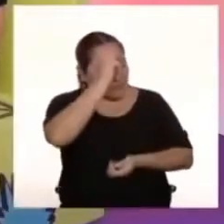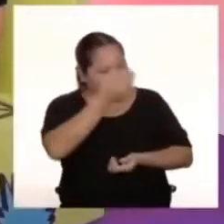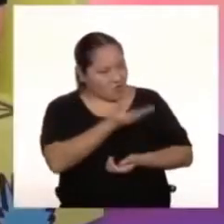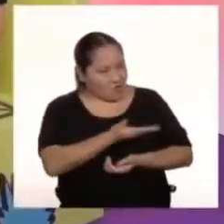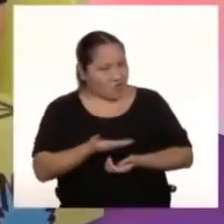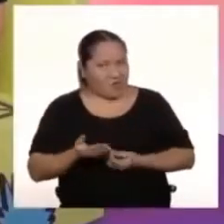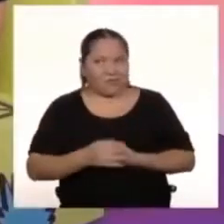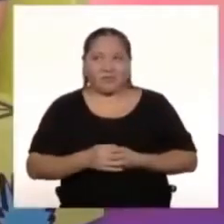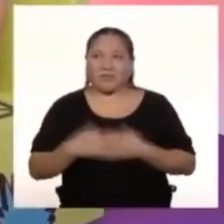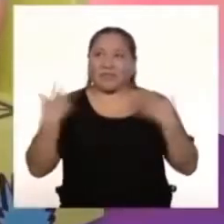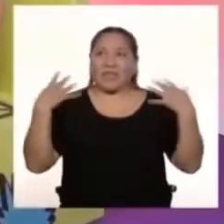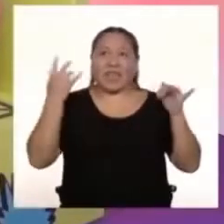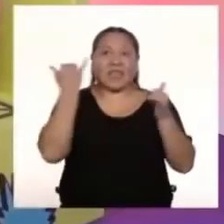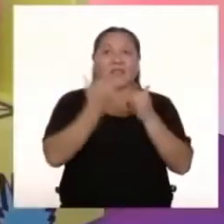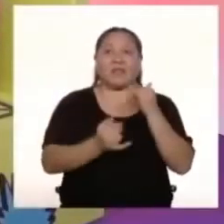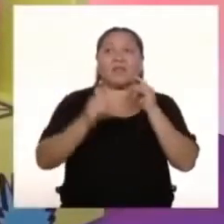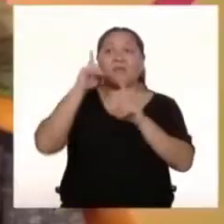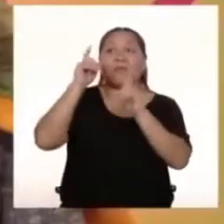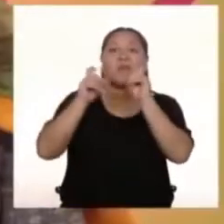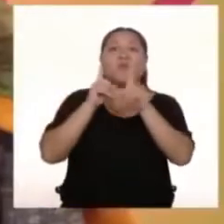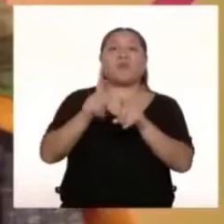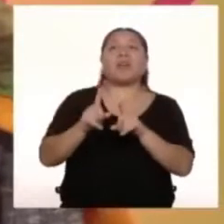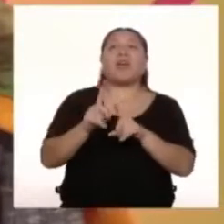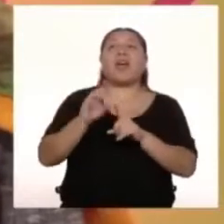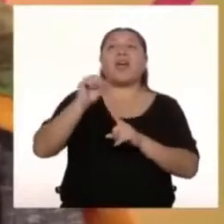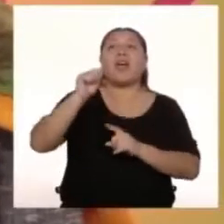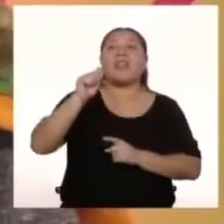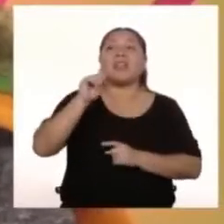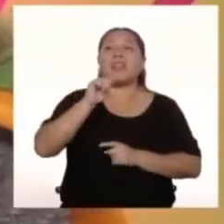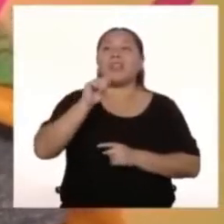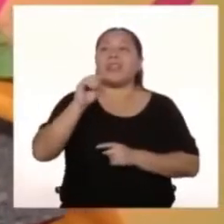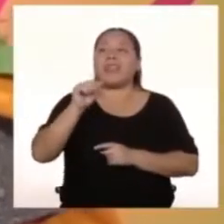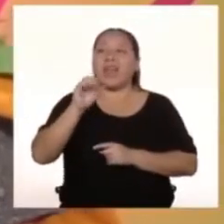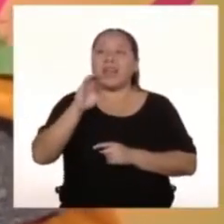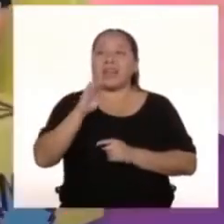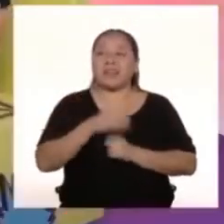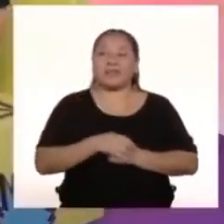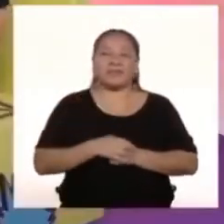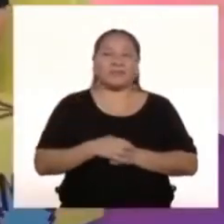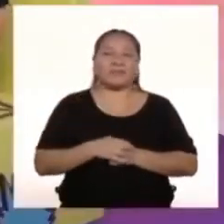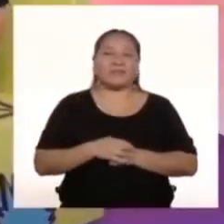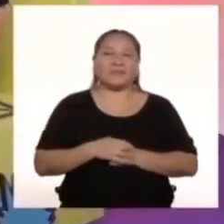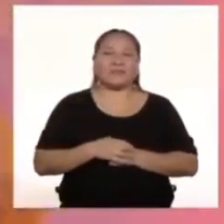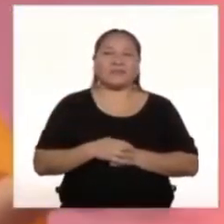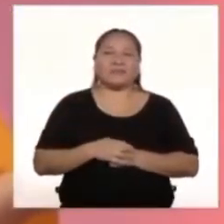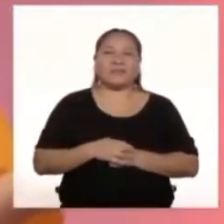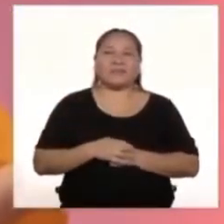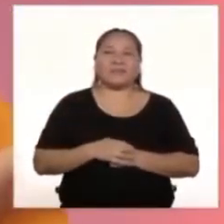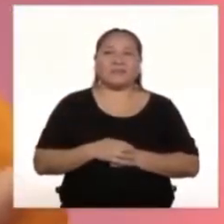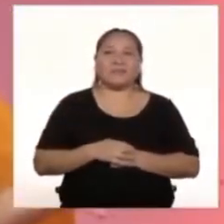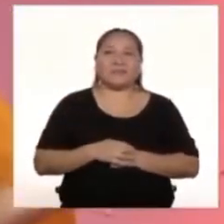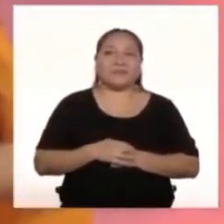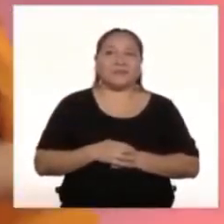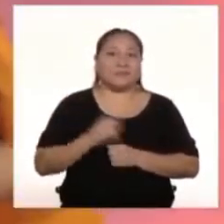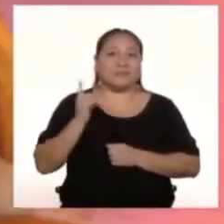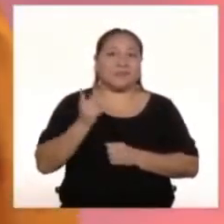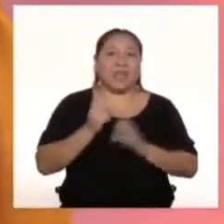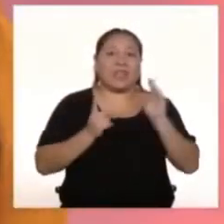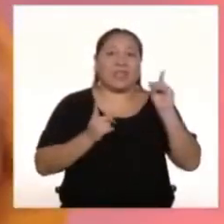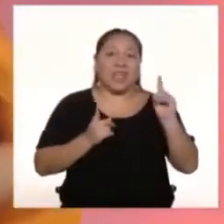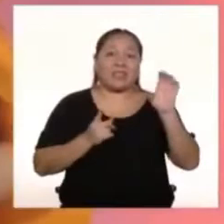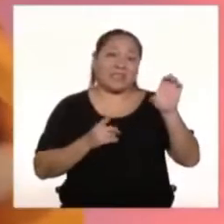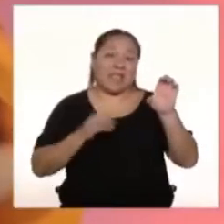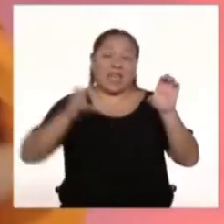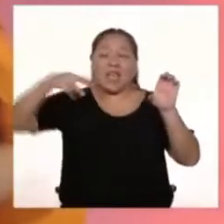Eso ha sido todo En Pregunta Attack Somos unos grandes Grandes Superhéroes Marvel vs DC La